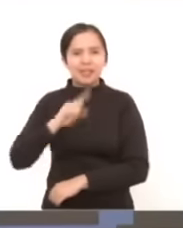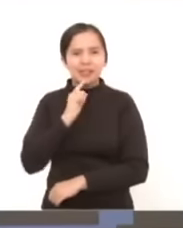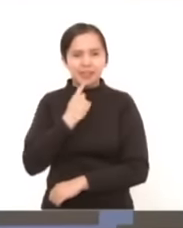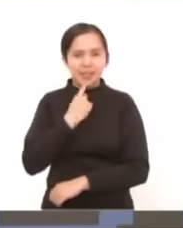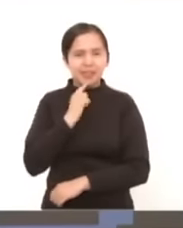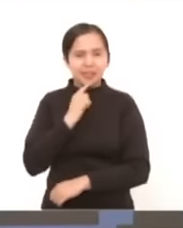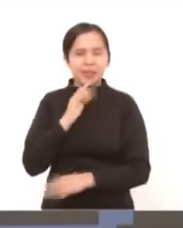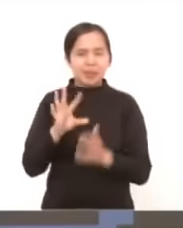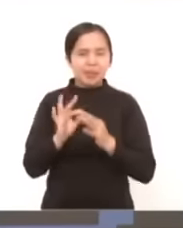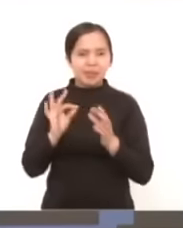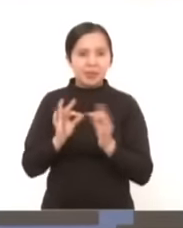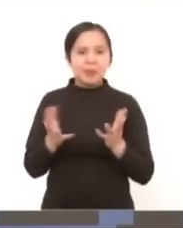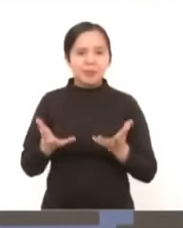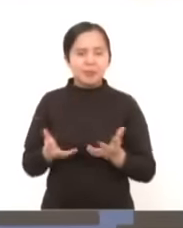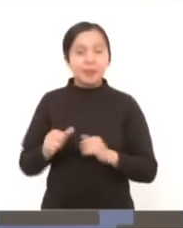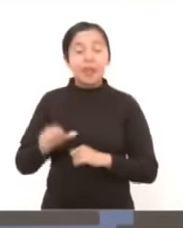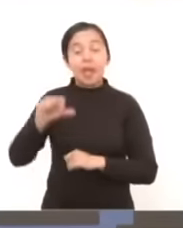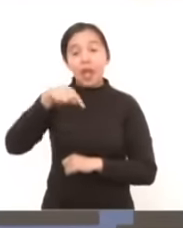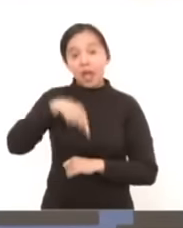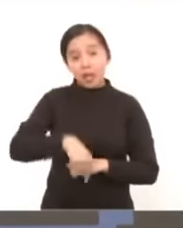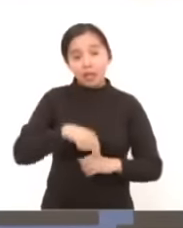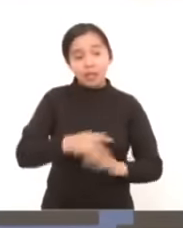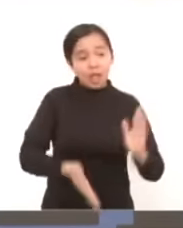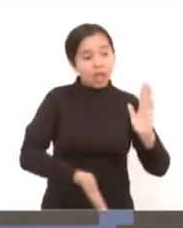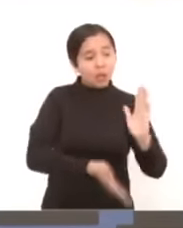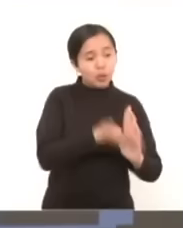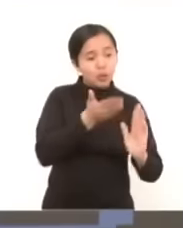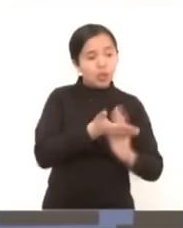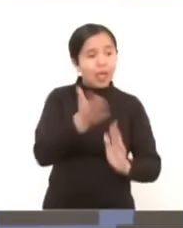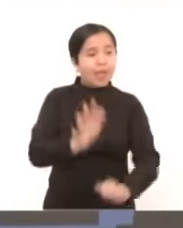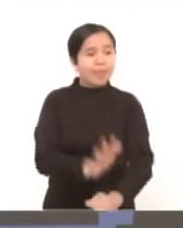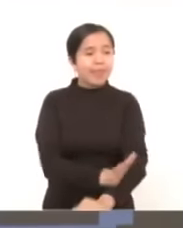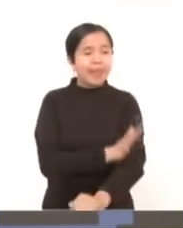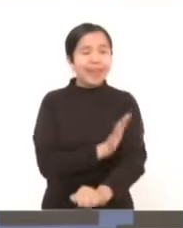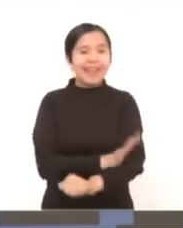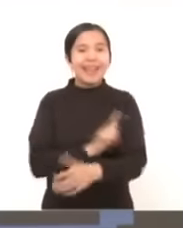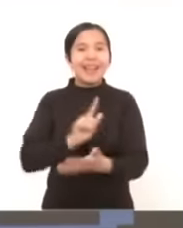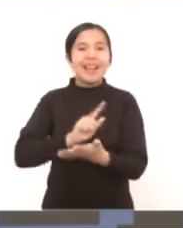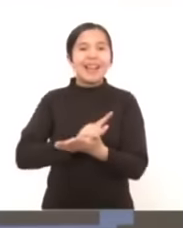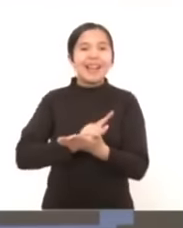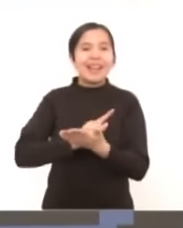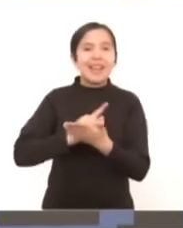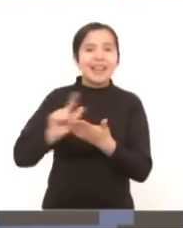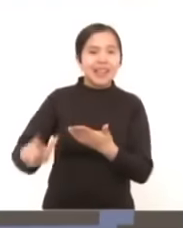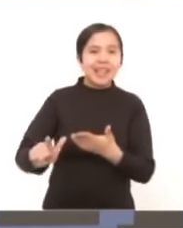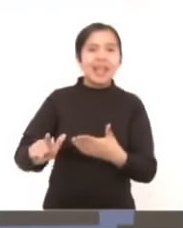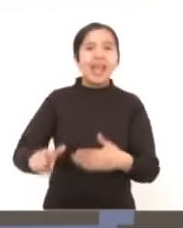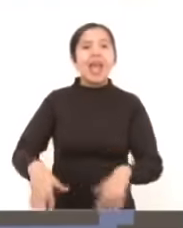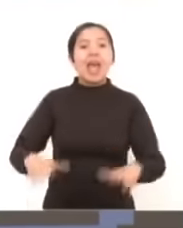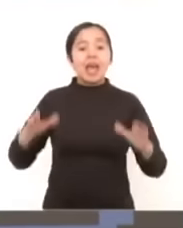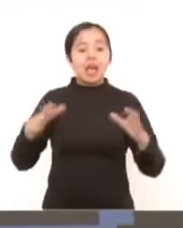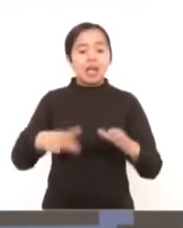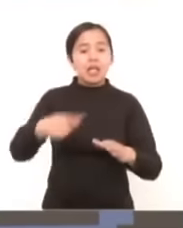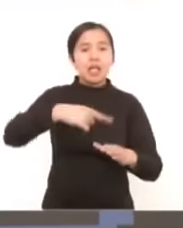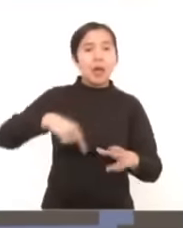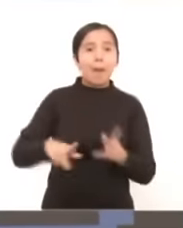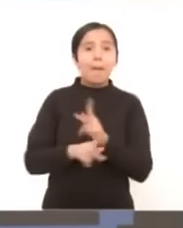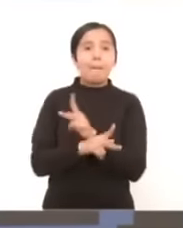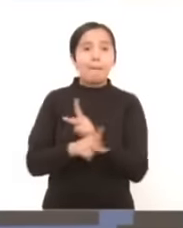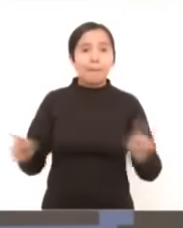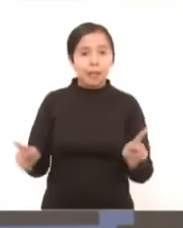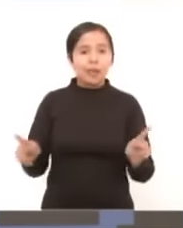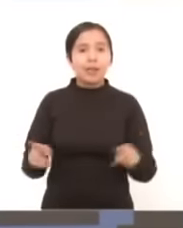aquí se está construyendo energía limpia del sector público energía